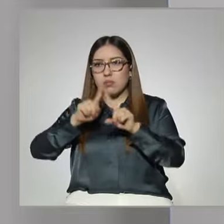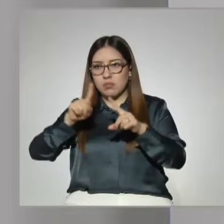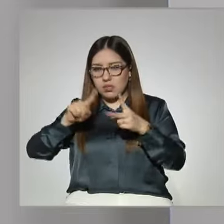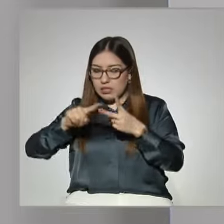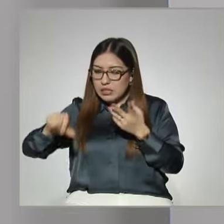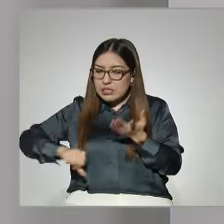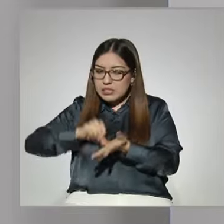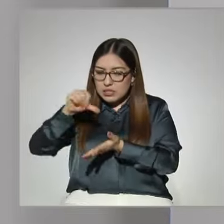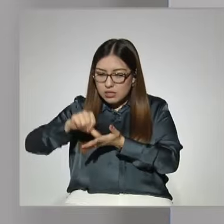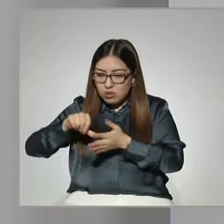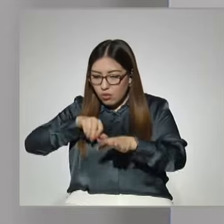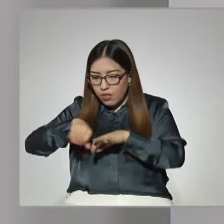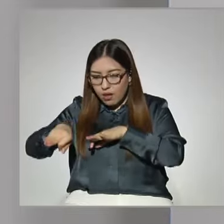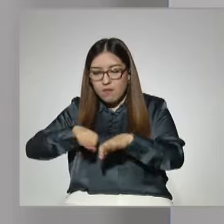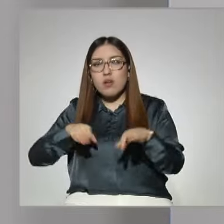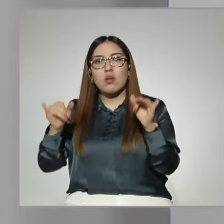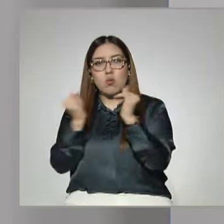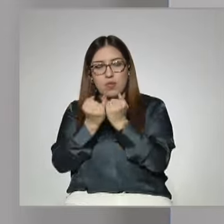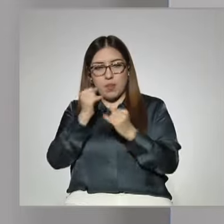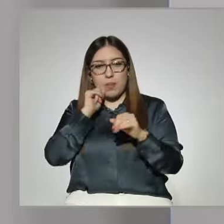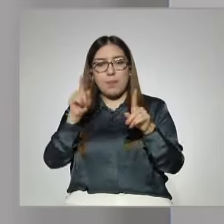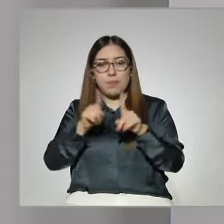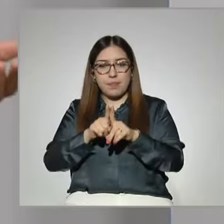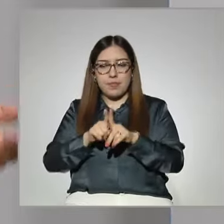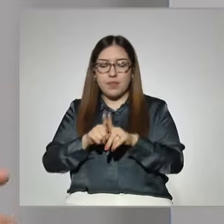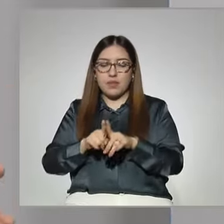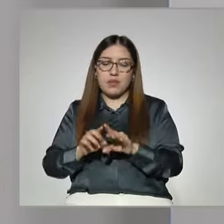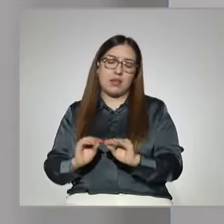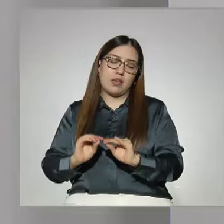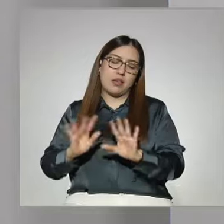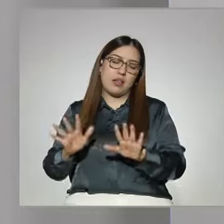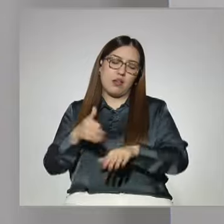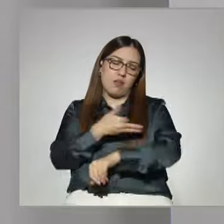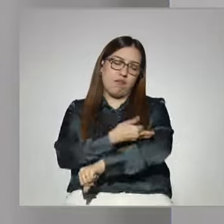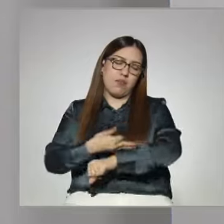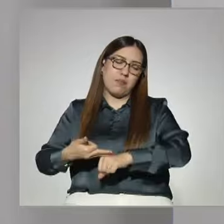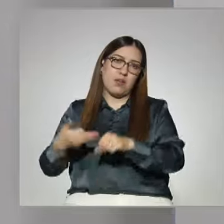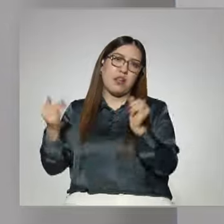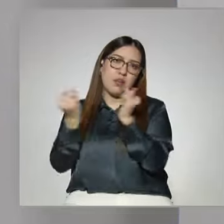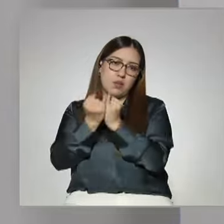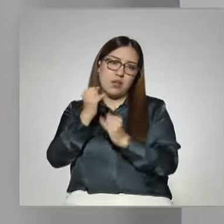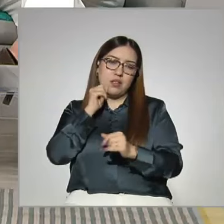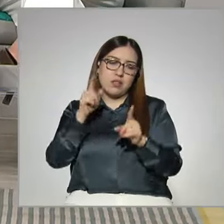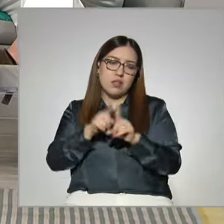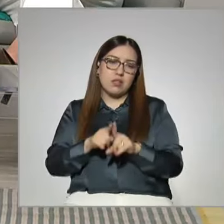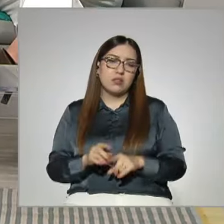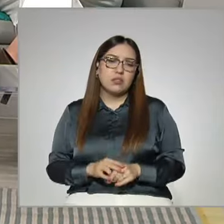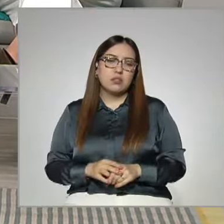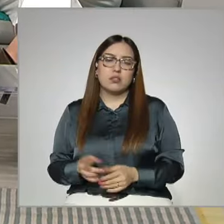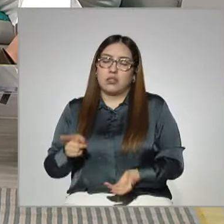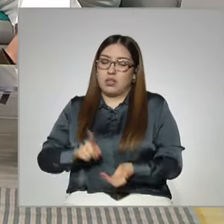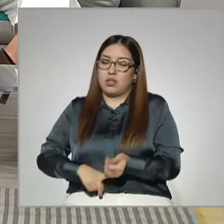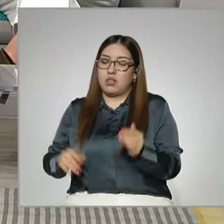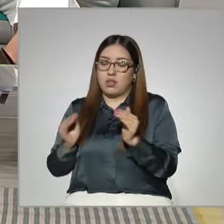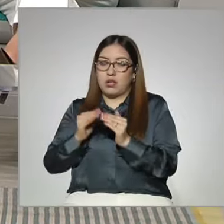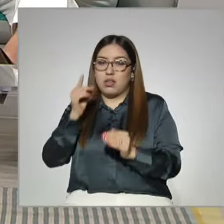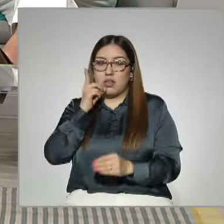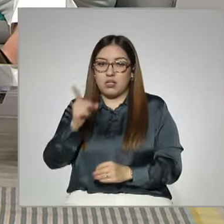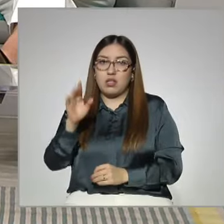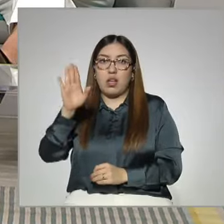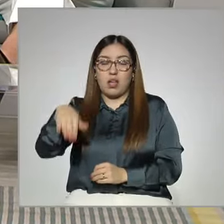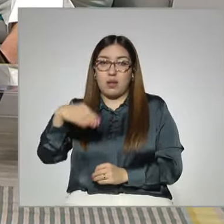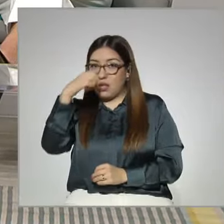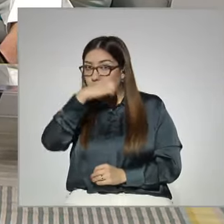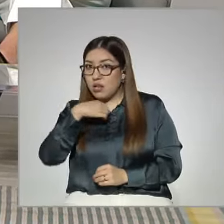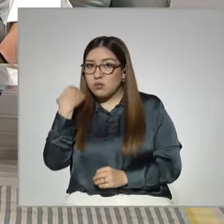laborales también pueden contribuir. La familia. Claro, la familia, por supuesto, Lupita, si la narrativa en la casa es la escuela no sirve